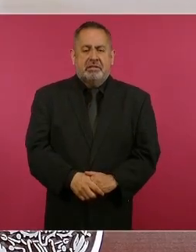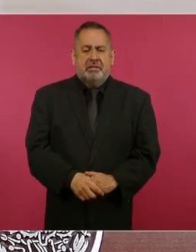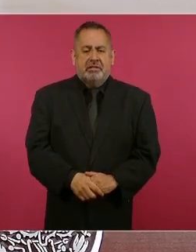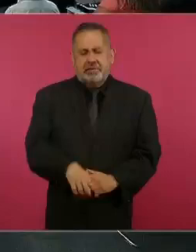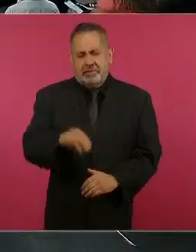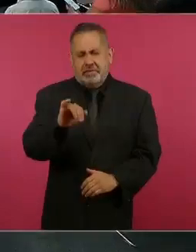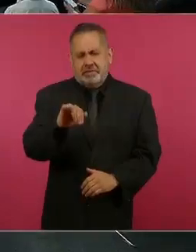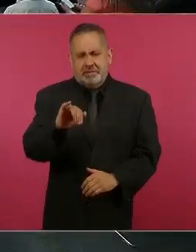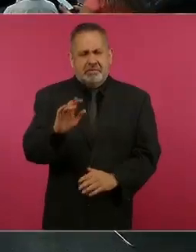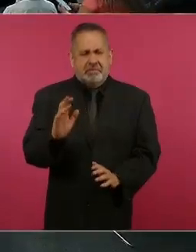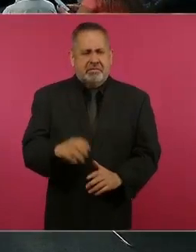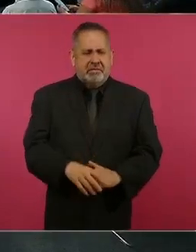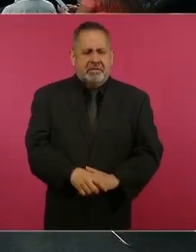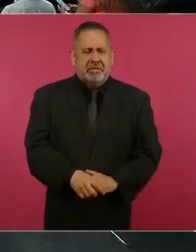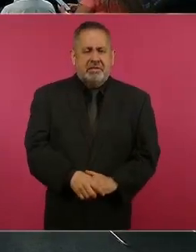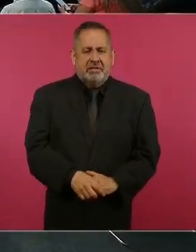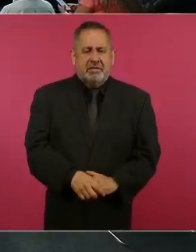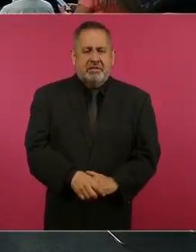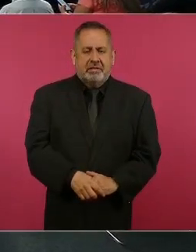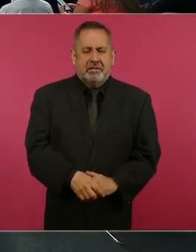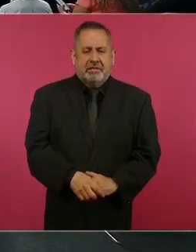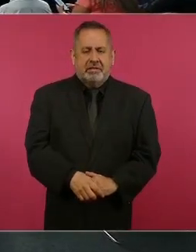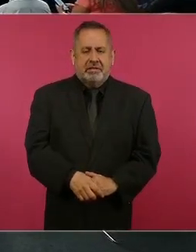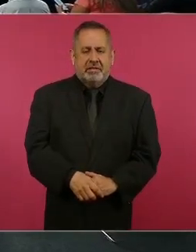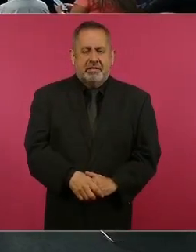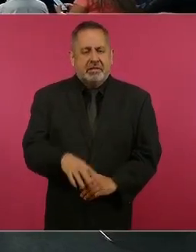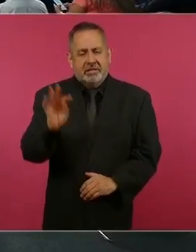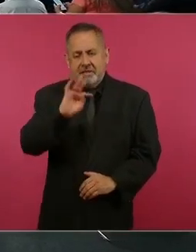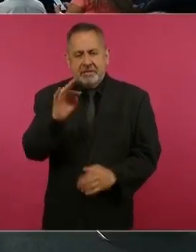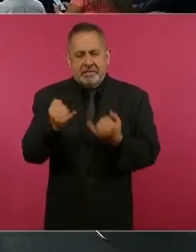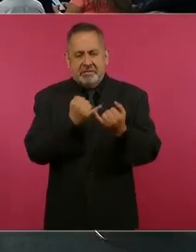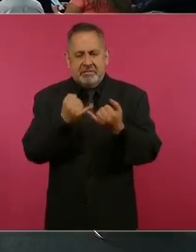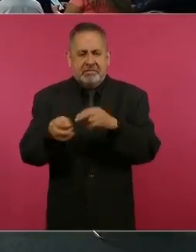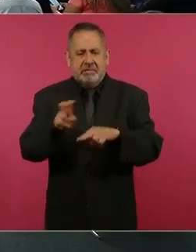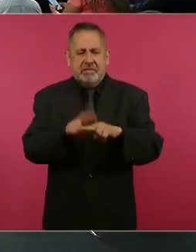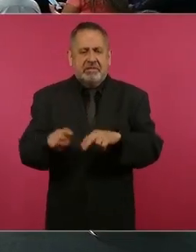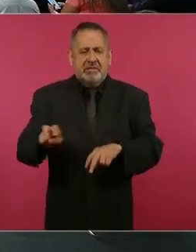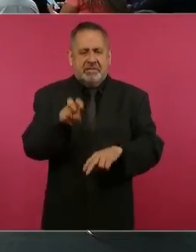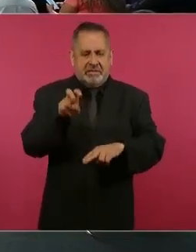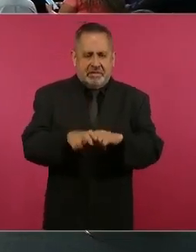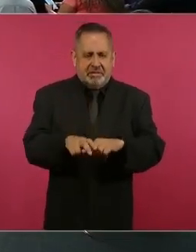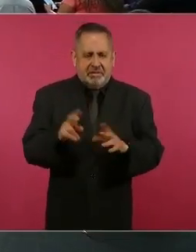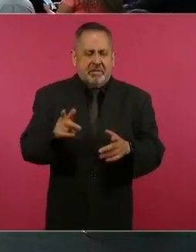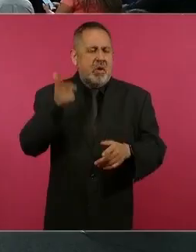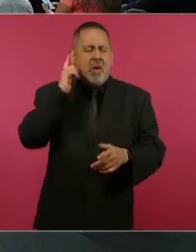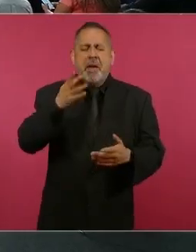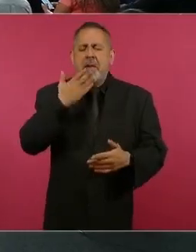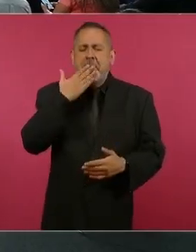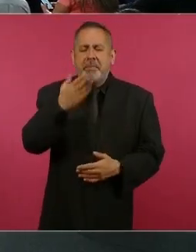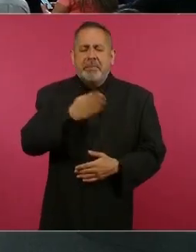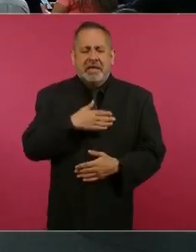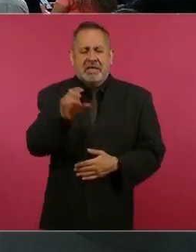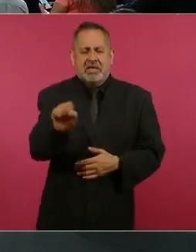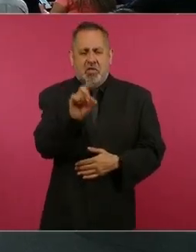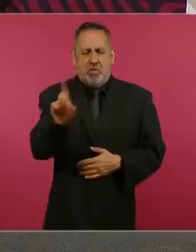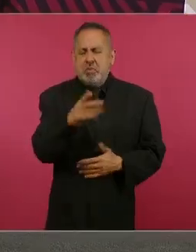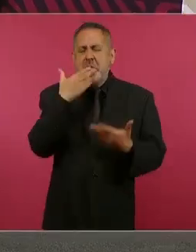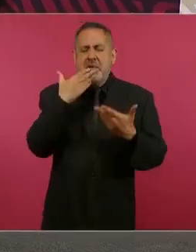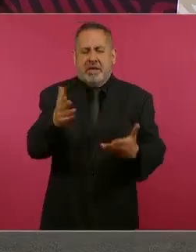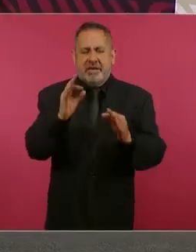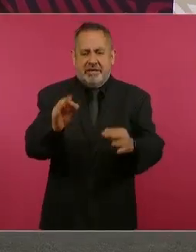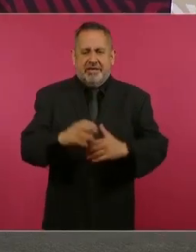Sí, sí, sí, sí, sí. A lo mejor les corresponde. Y que la pasen muy bien el fin de semana.